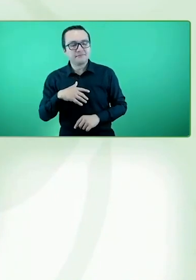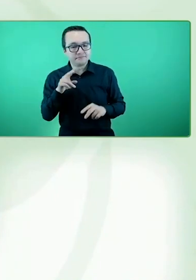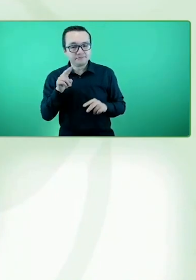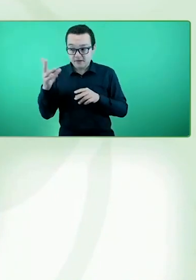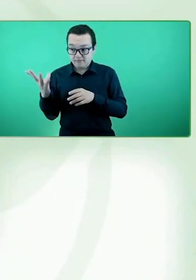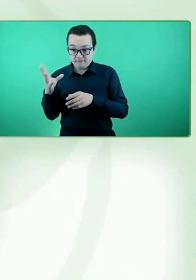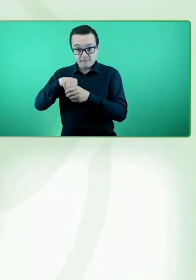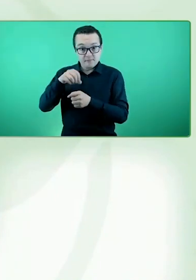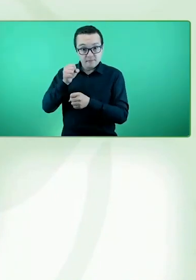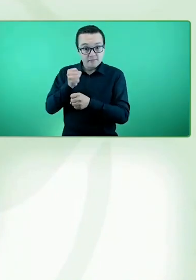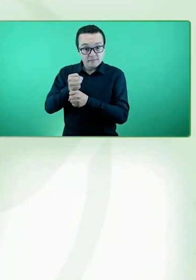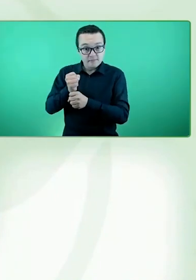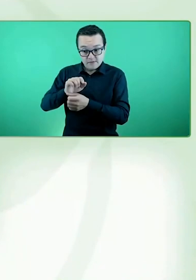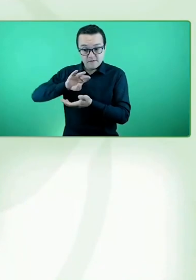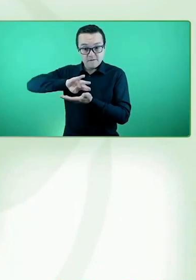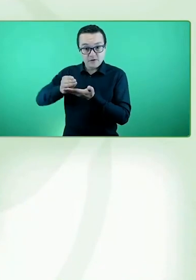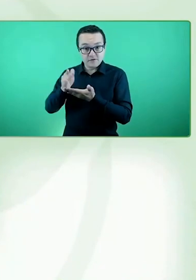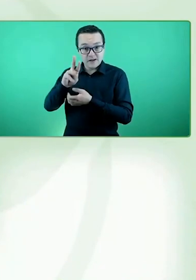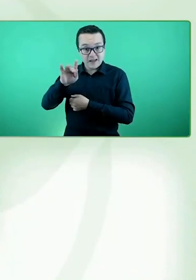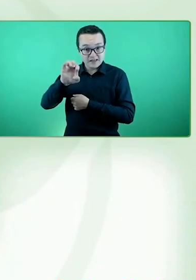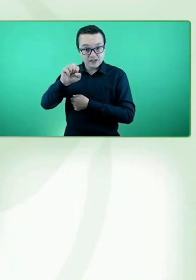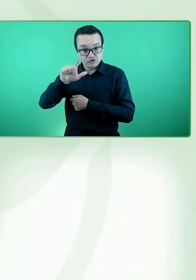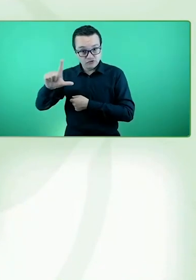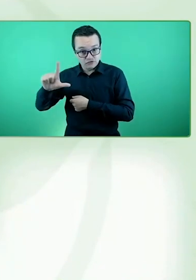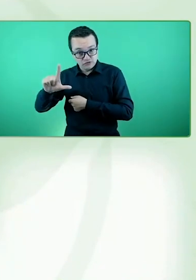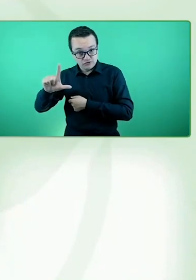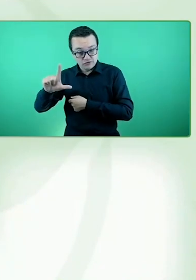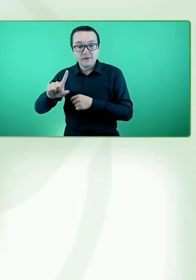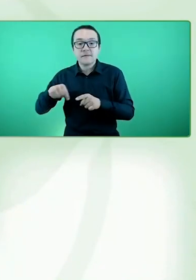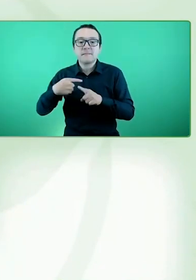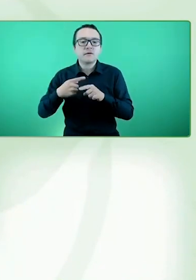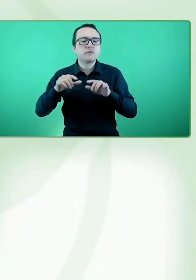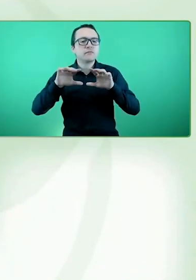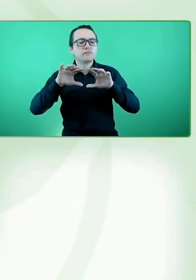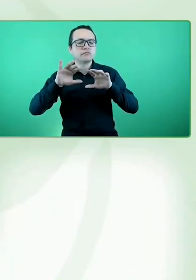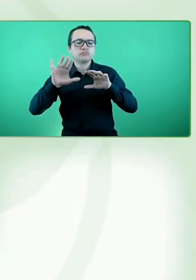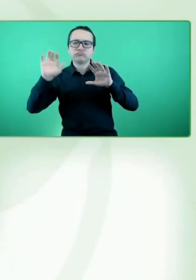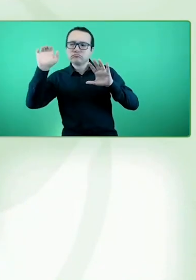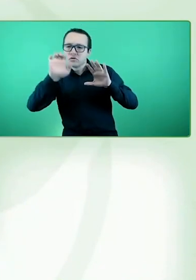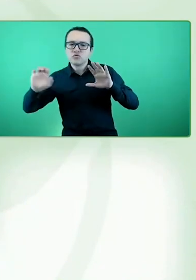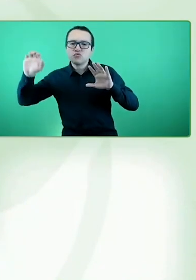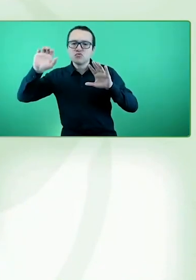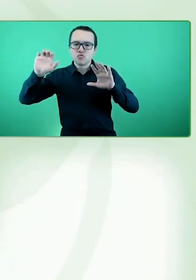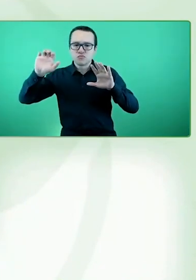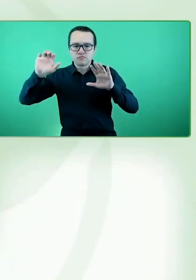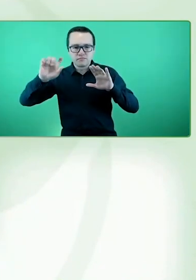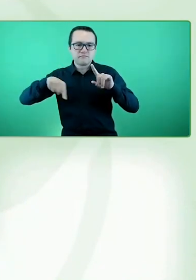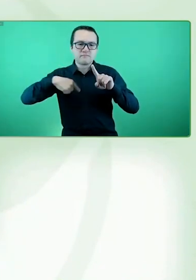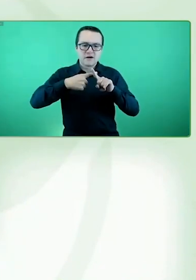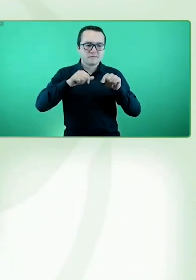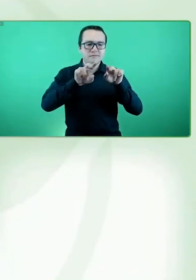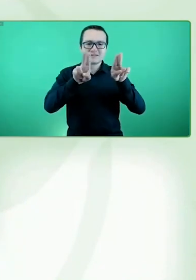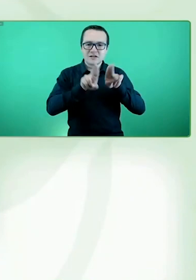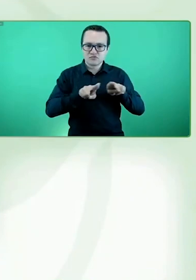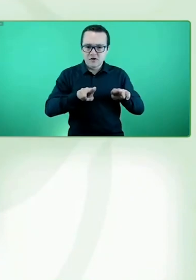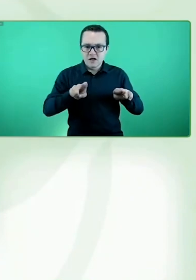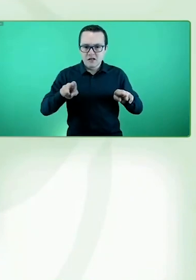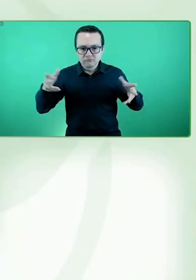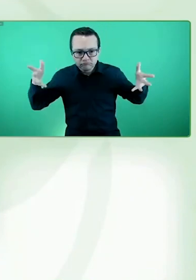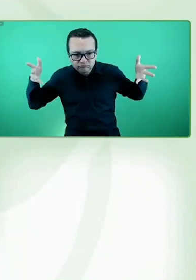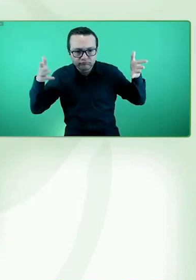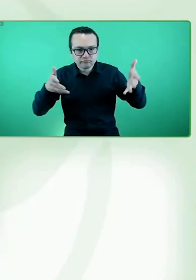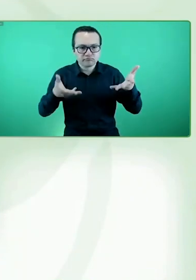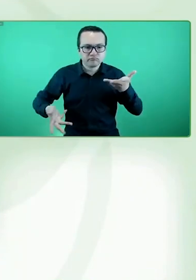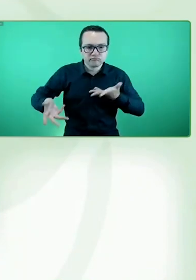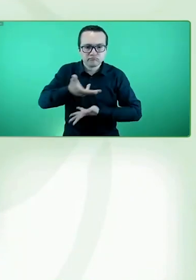diferentes entidades del mundo europeo y también del mundo internacional. Y, bueno, nos hace el honor de acompañarnos